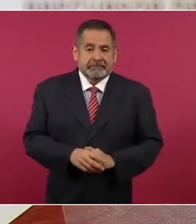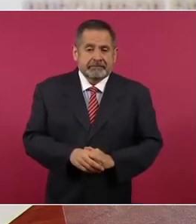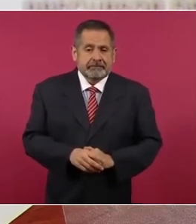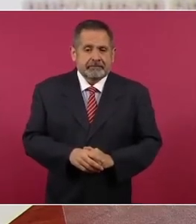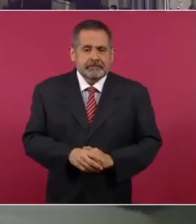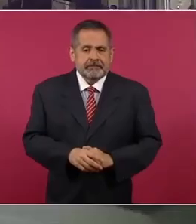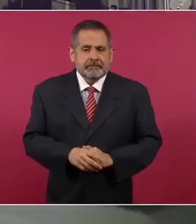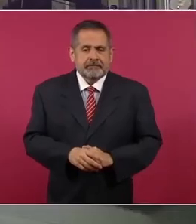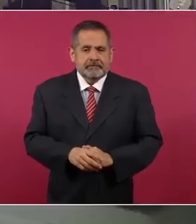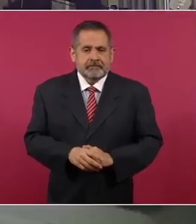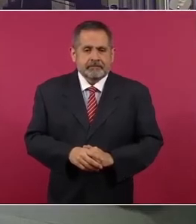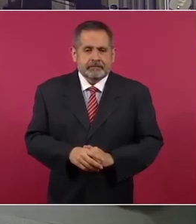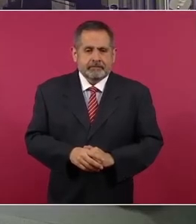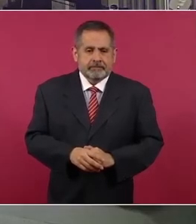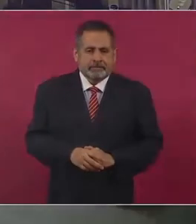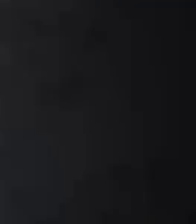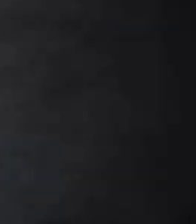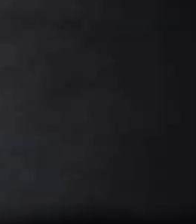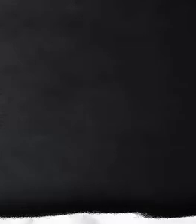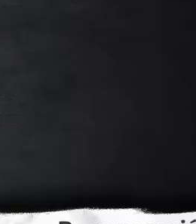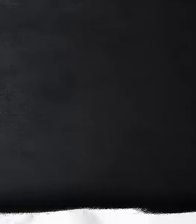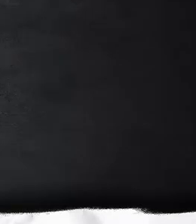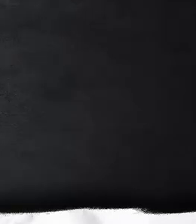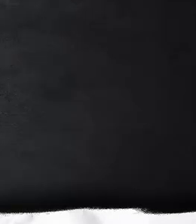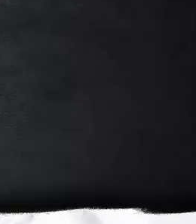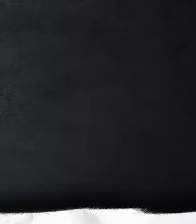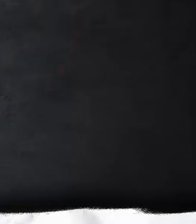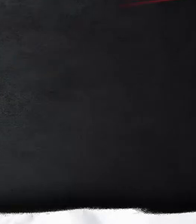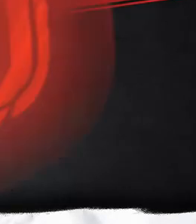En la ficha que le comparten, presidente, ese…